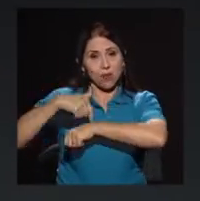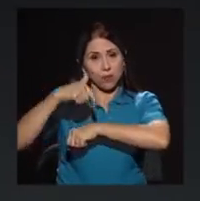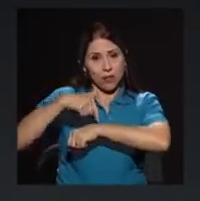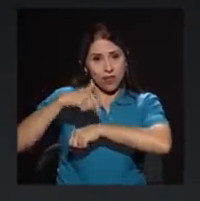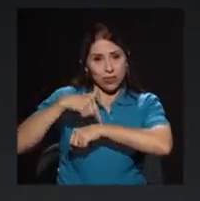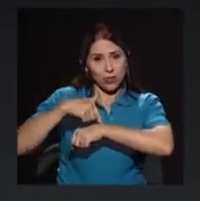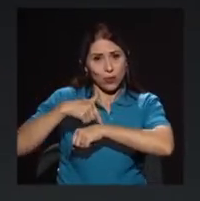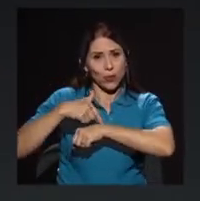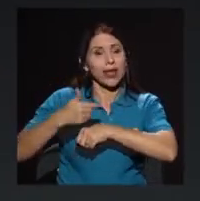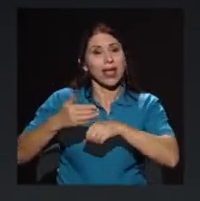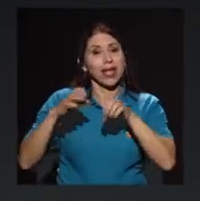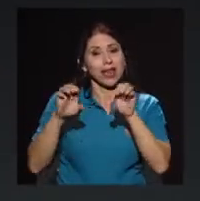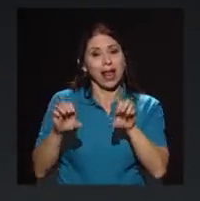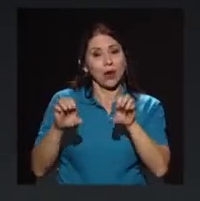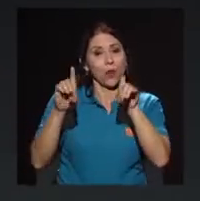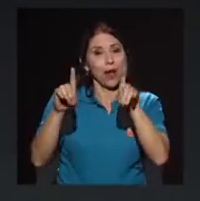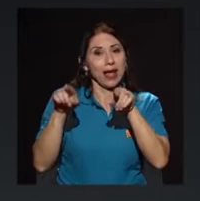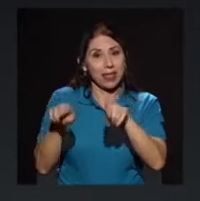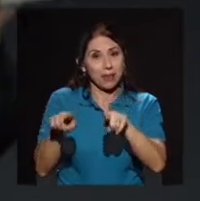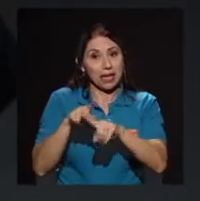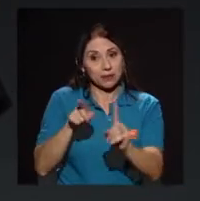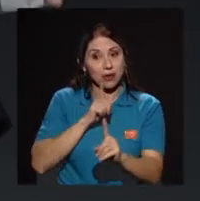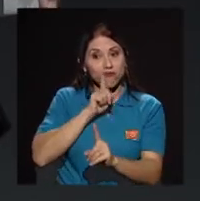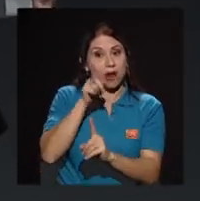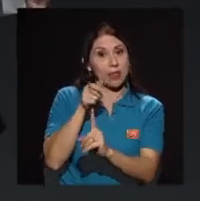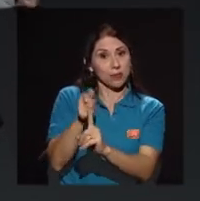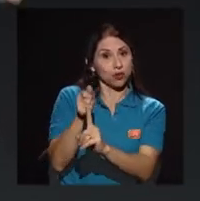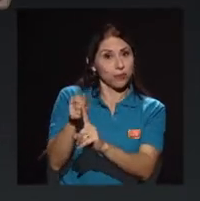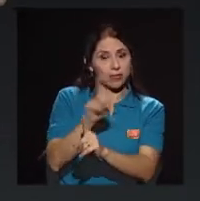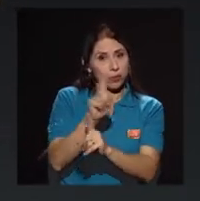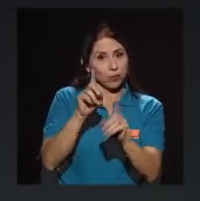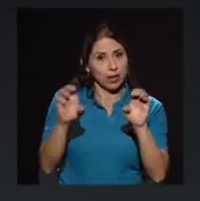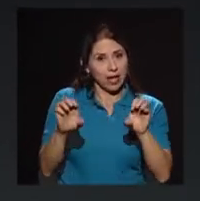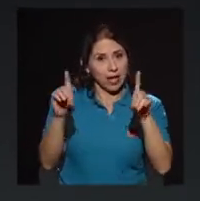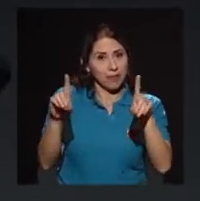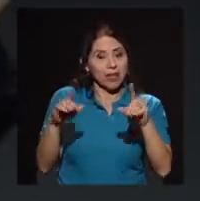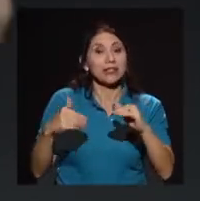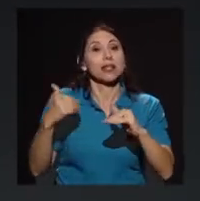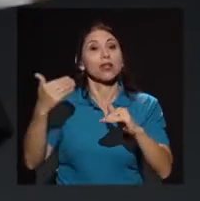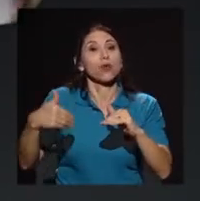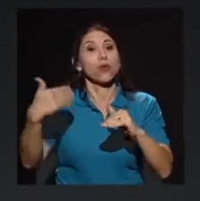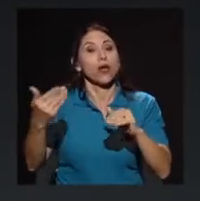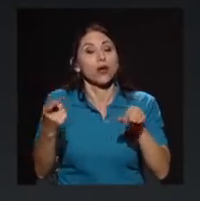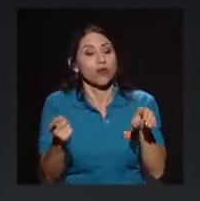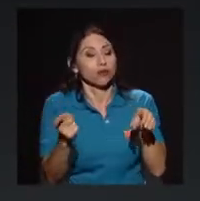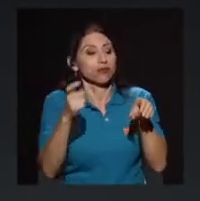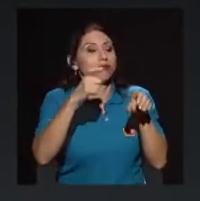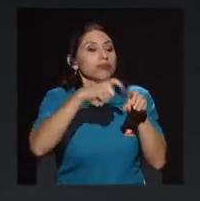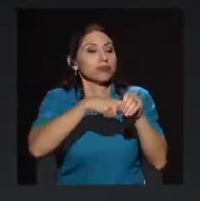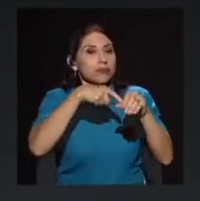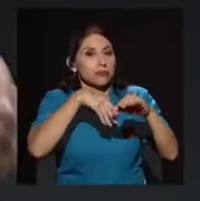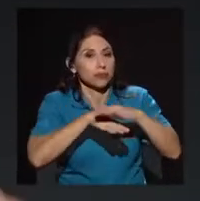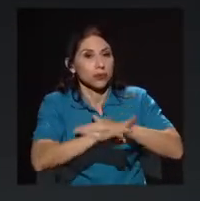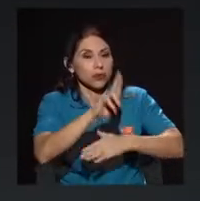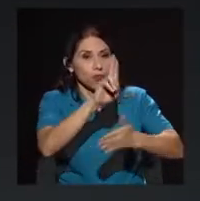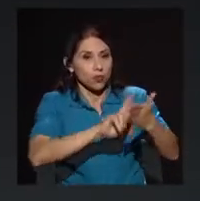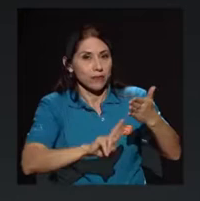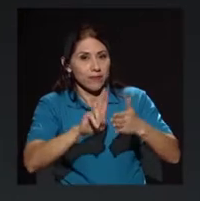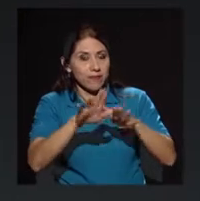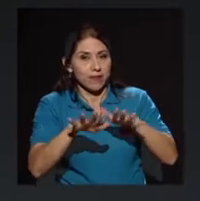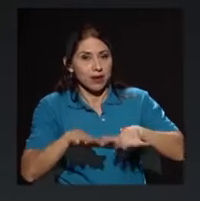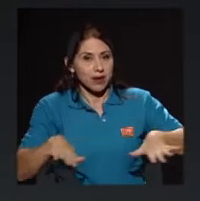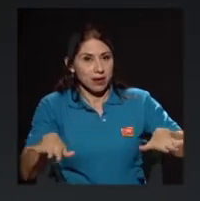académico, pero que no eran académicas per se. Y luego se integra a la propia universidad y